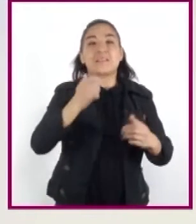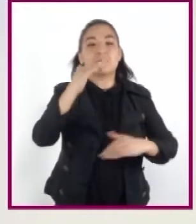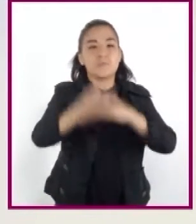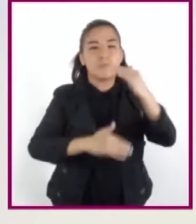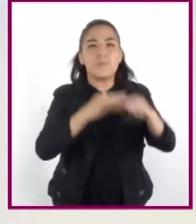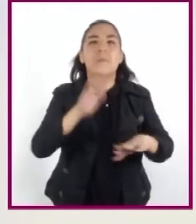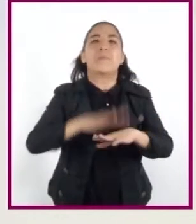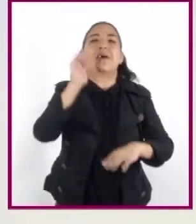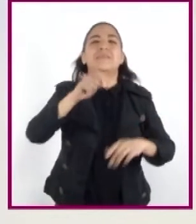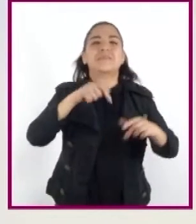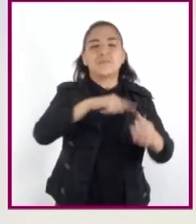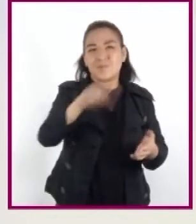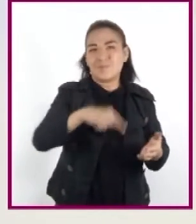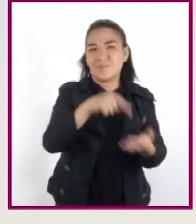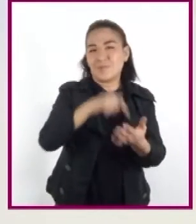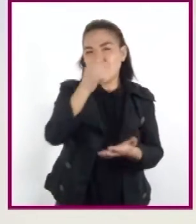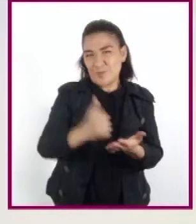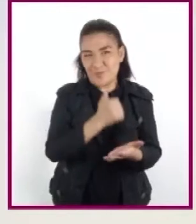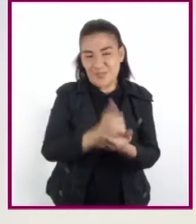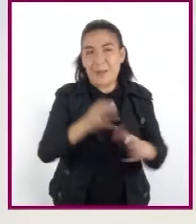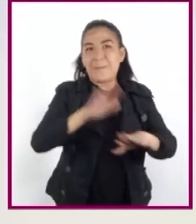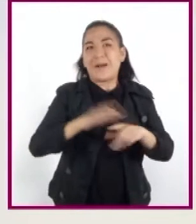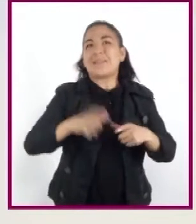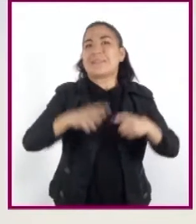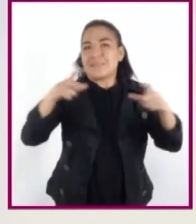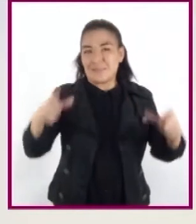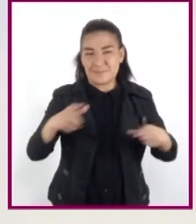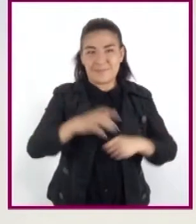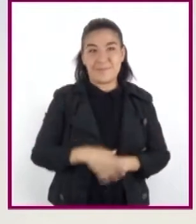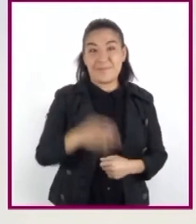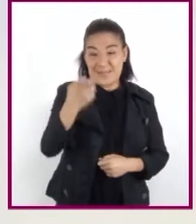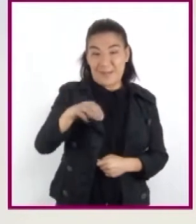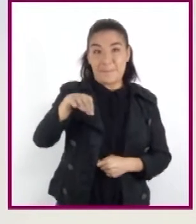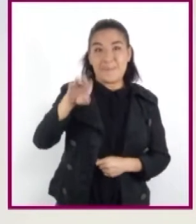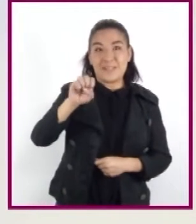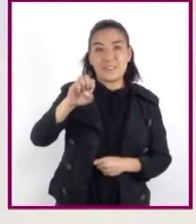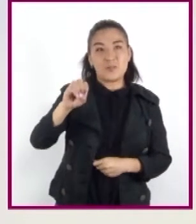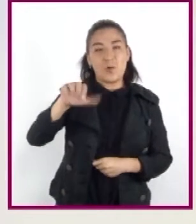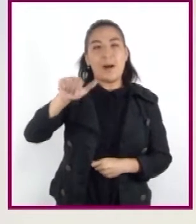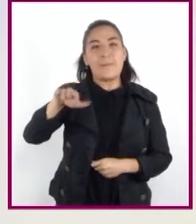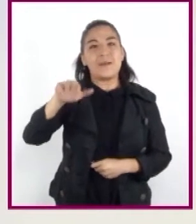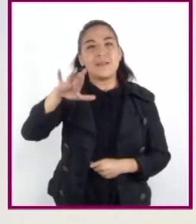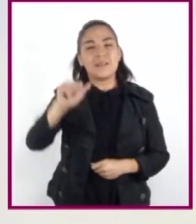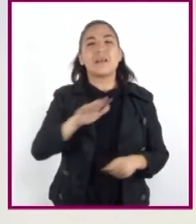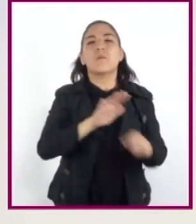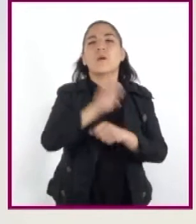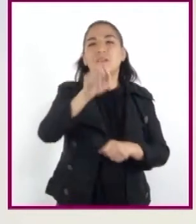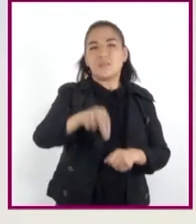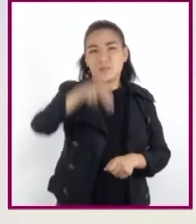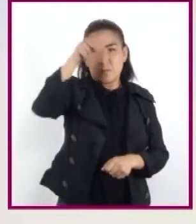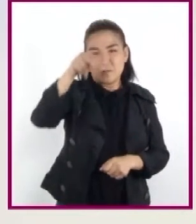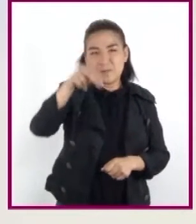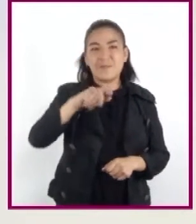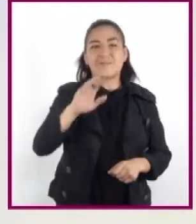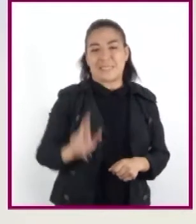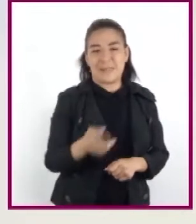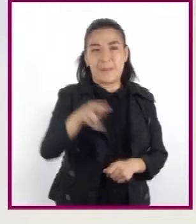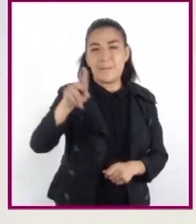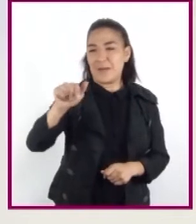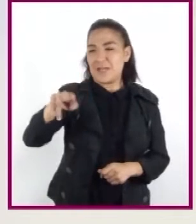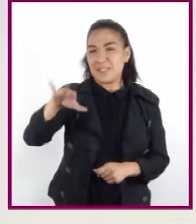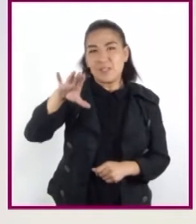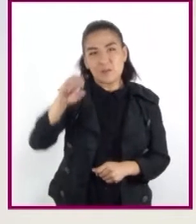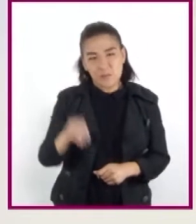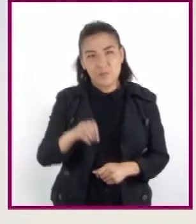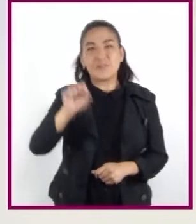grandes urbes. Mesoamérica abarcó un extenso territorio, limitado al norte por los ríos Pánuco, Lerma